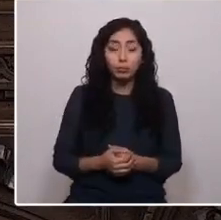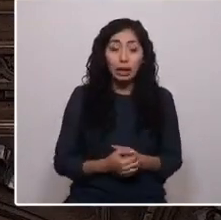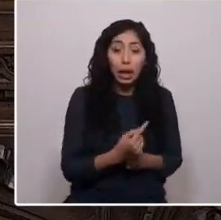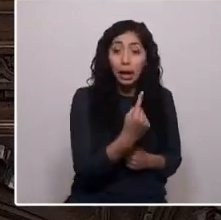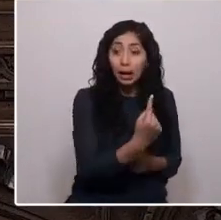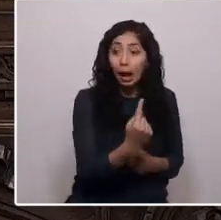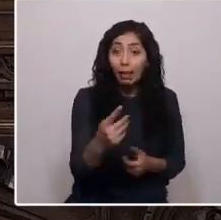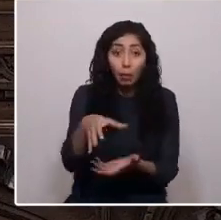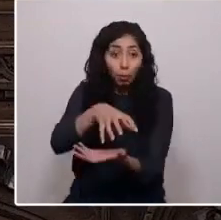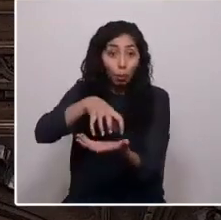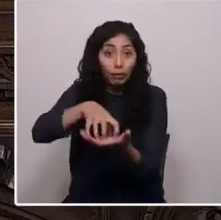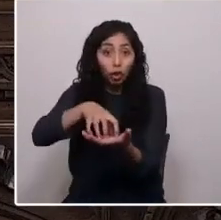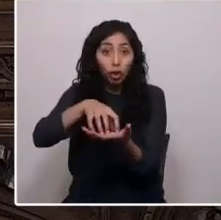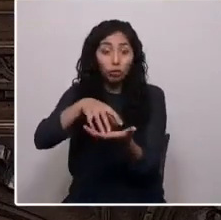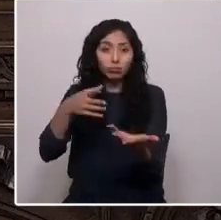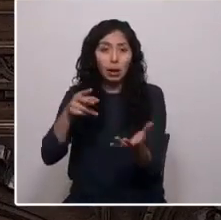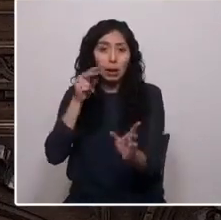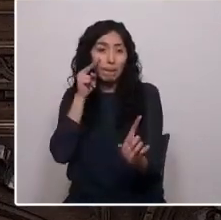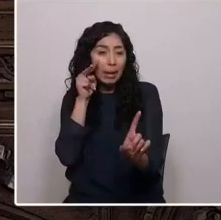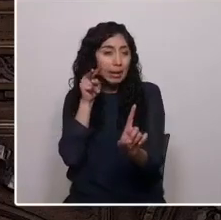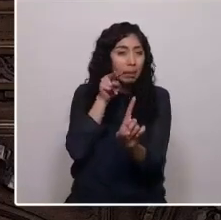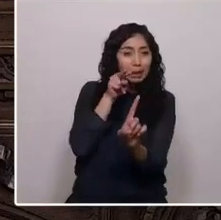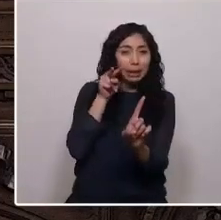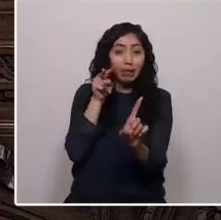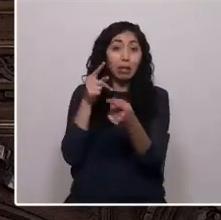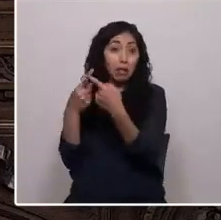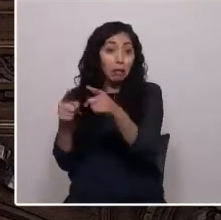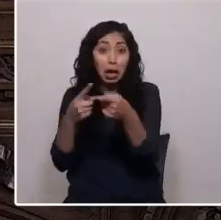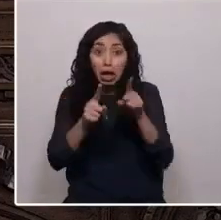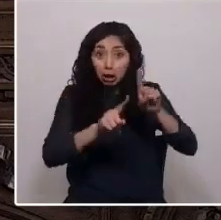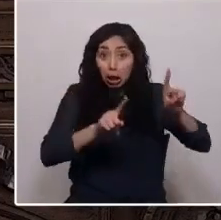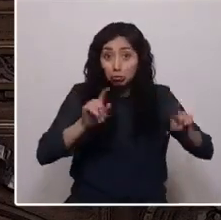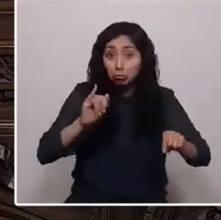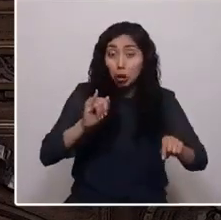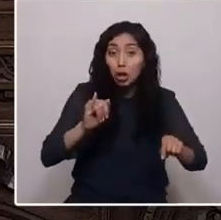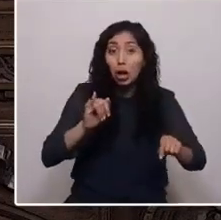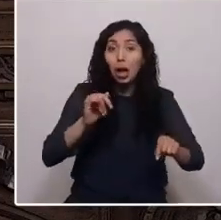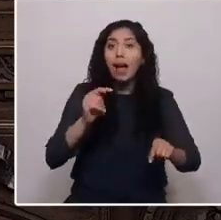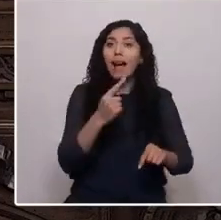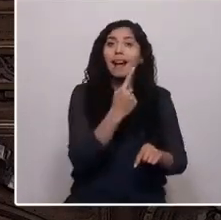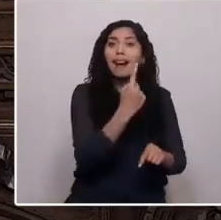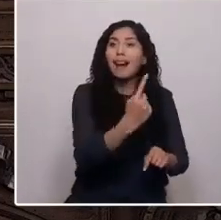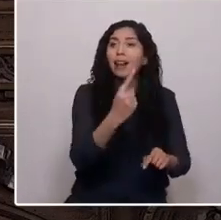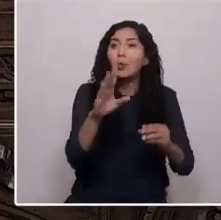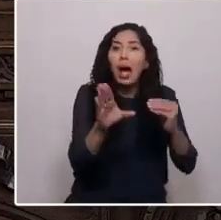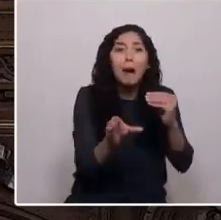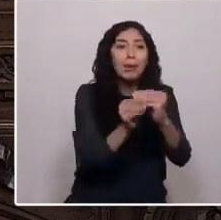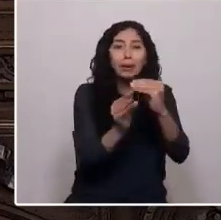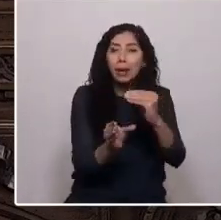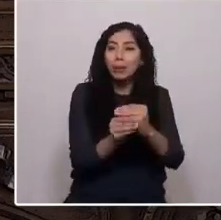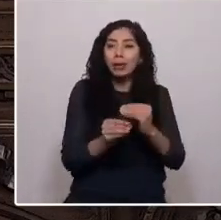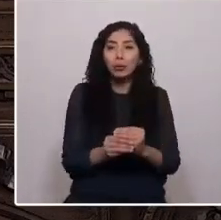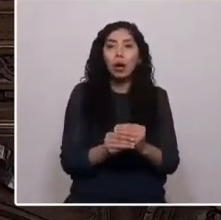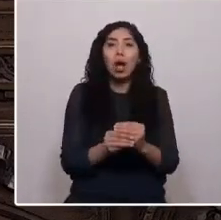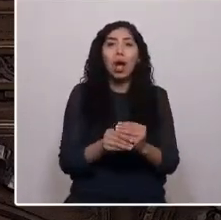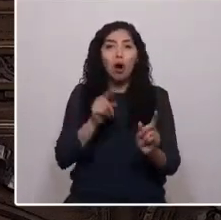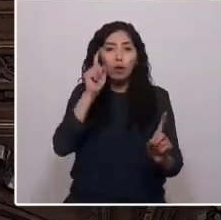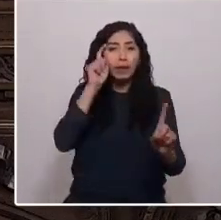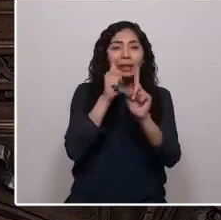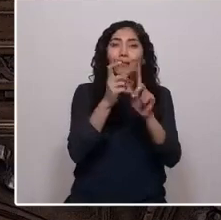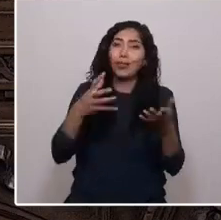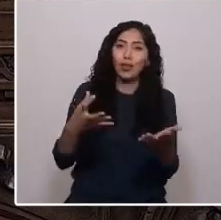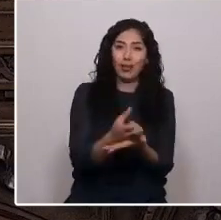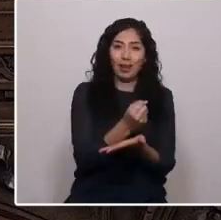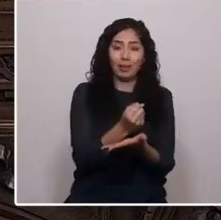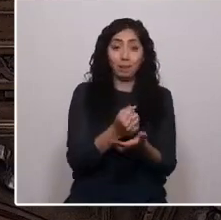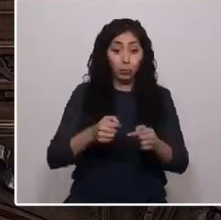diferentes perspectivas frente a las formas de lucha, cada uno agrega riqueza y es un aporte para conseguir los objetivos. Hoy